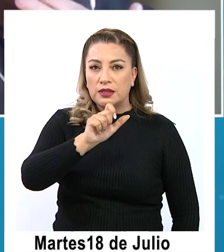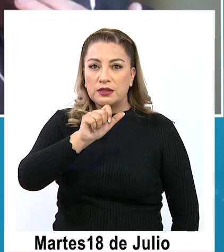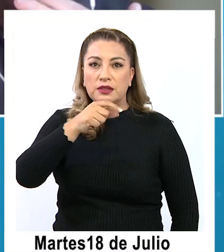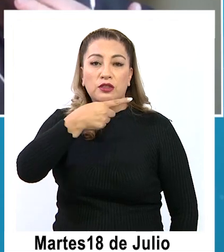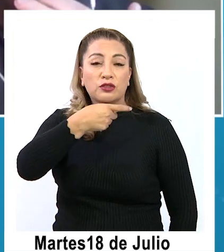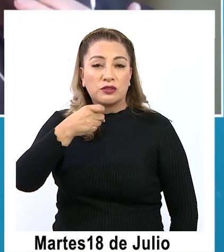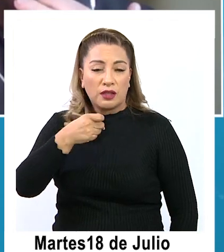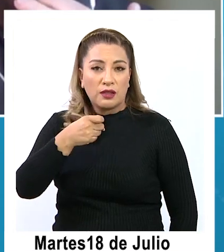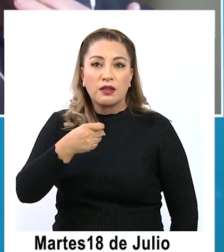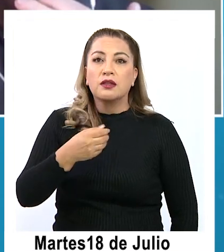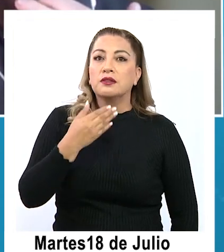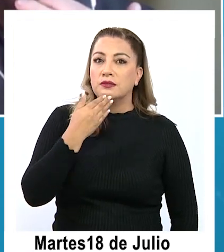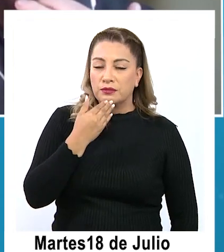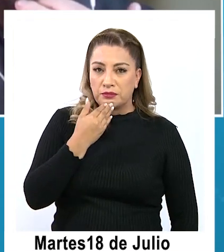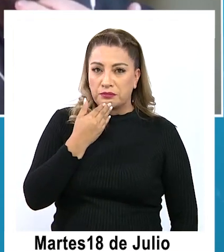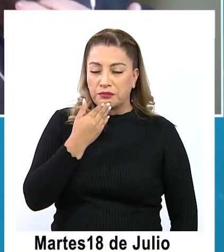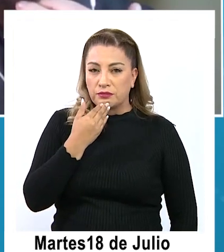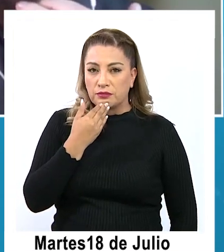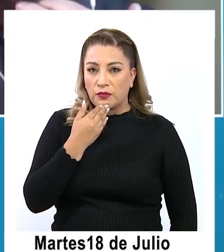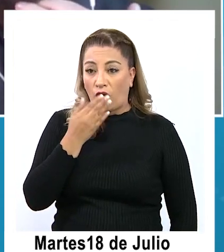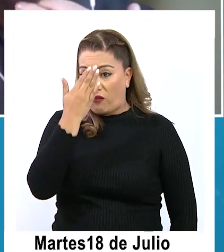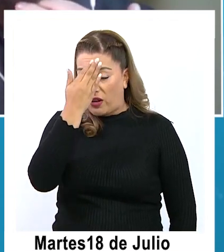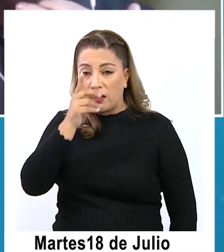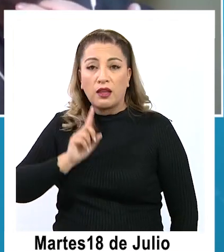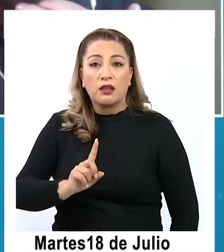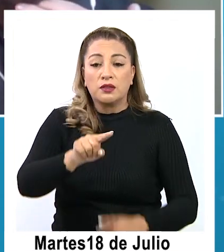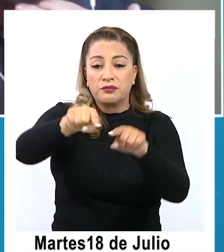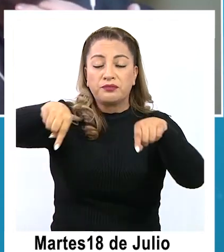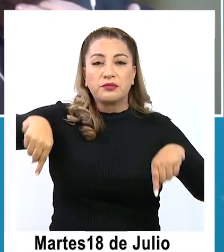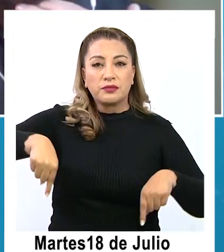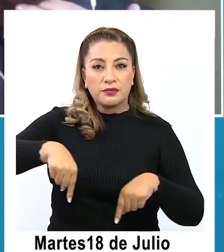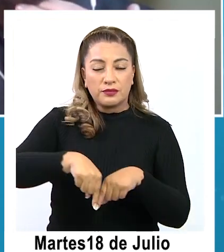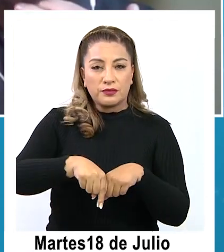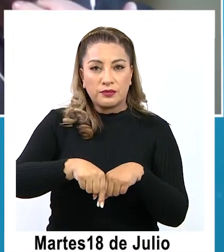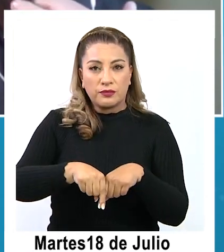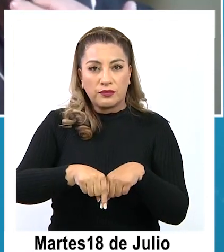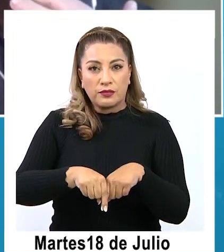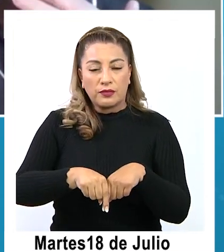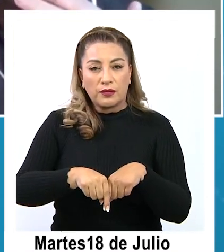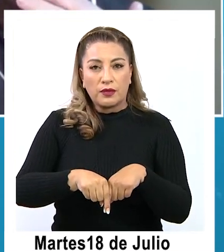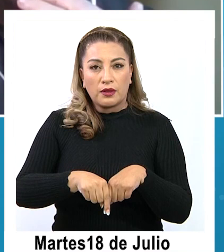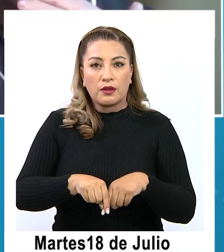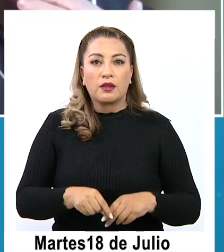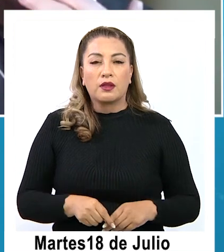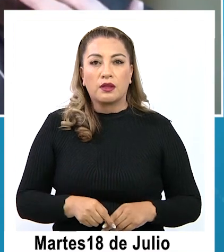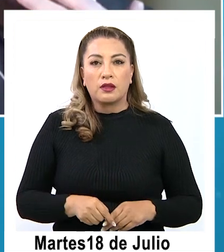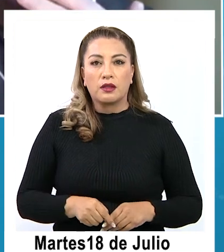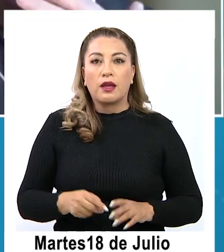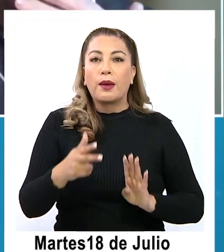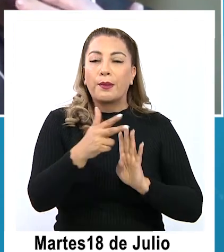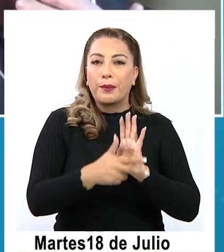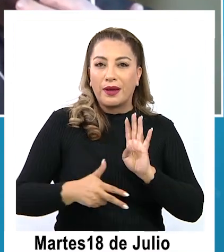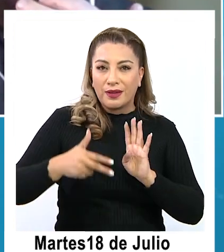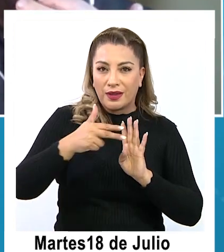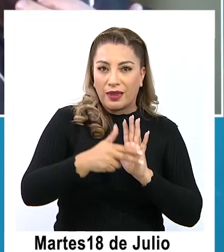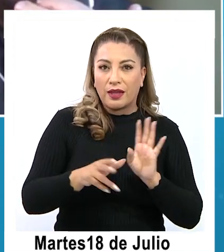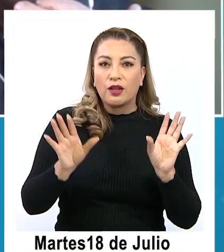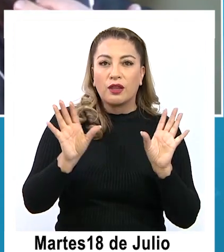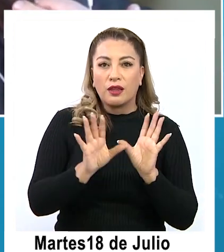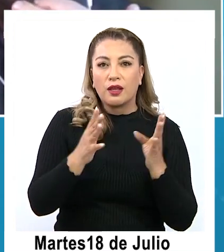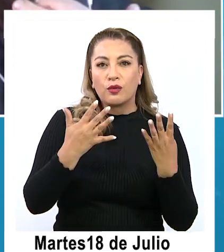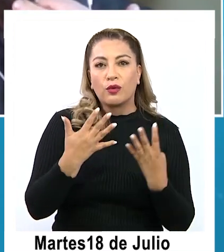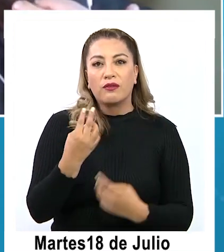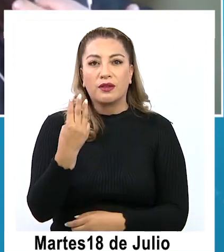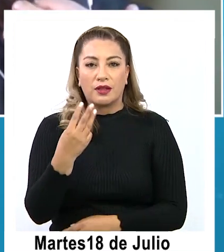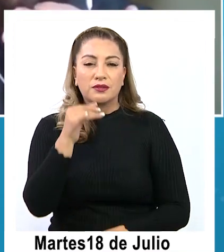-100 o de manera presencial acá en la oficina de la dirección regional de Tarapacá que están ubicadas en Baquedano 1093